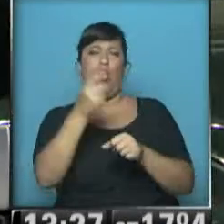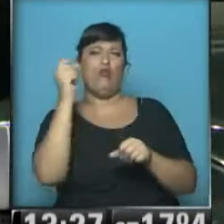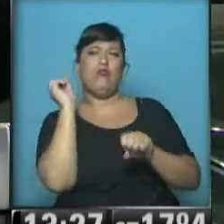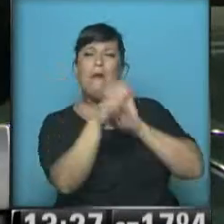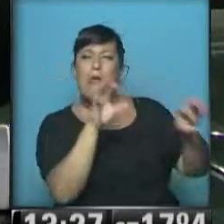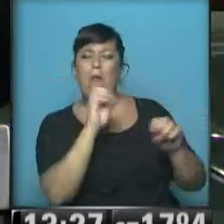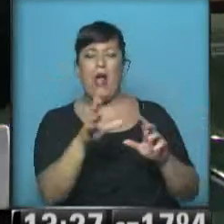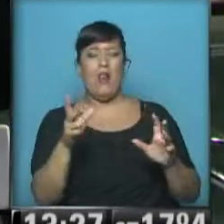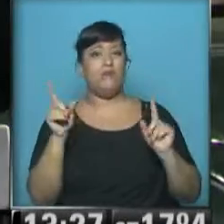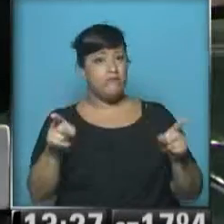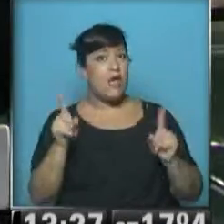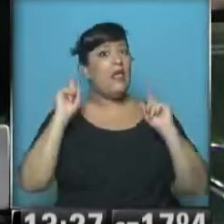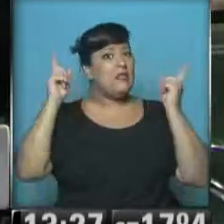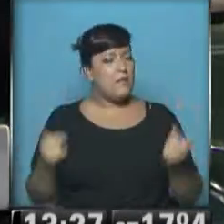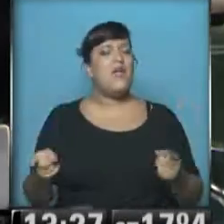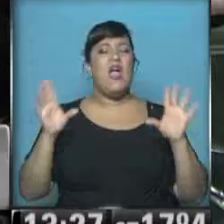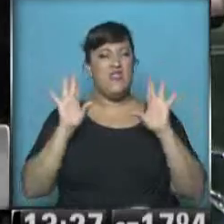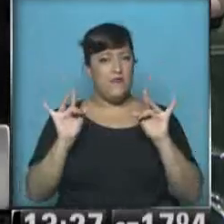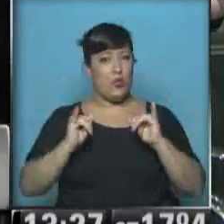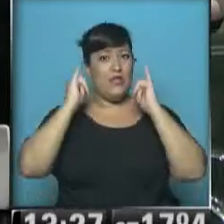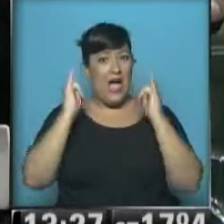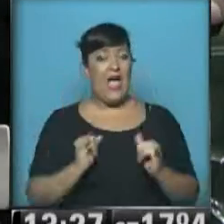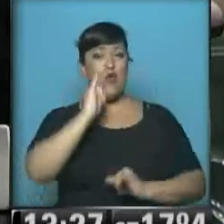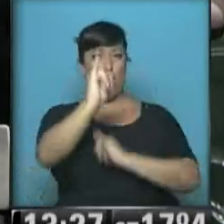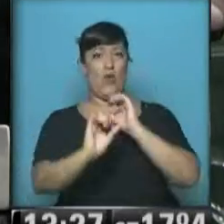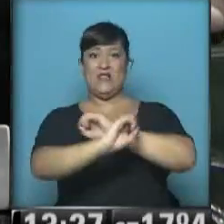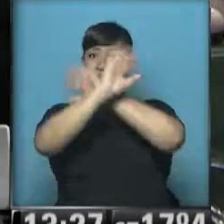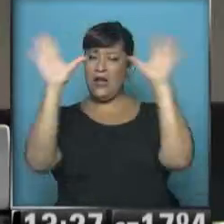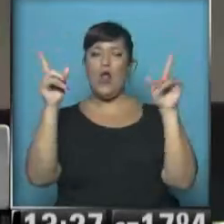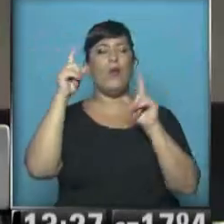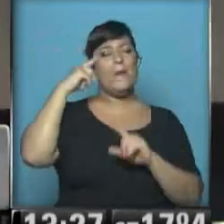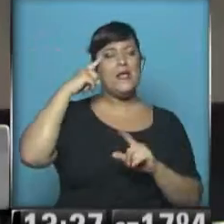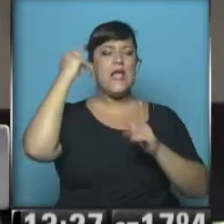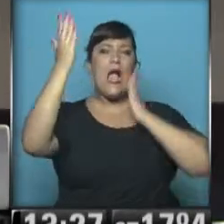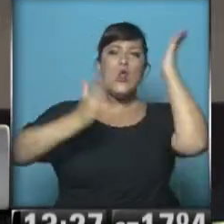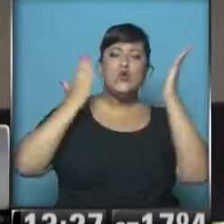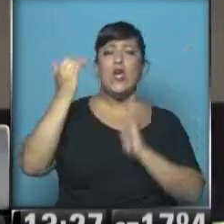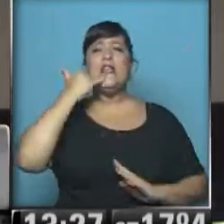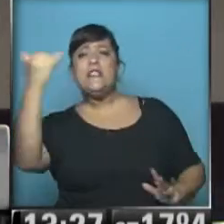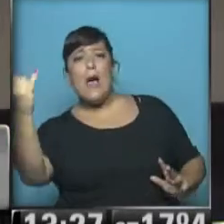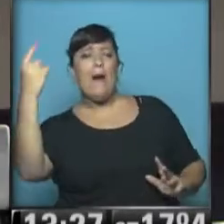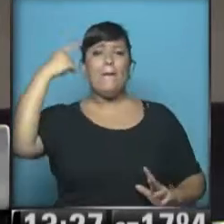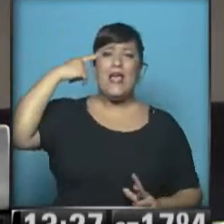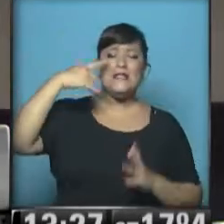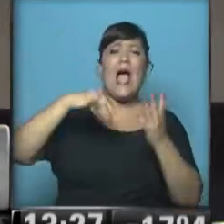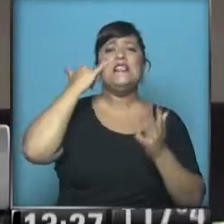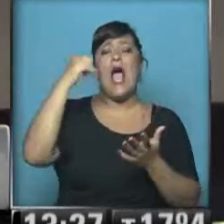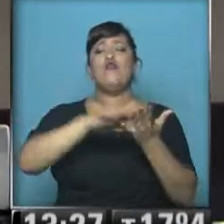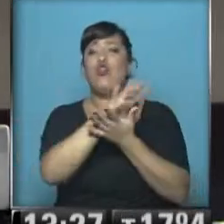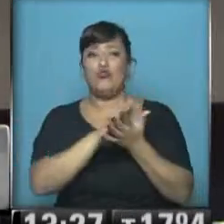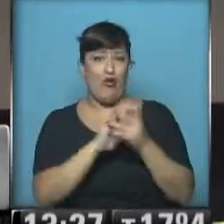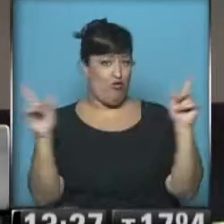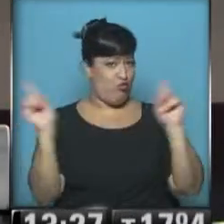todavía muchas dificultades, y esto lo aclaro porque si no una se ilusiona y vamos a llamar pensando que lo vamos a poder rápidamente